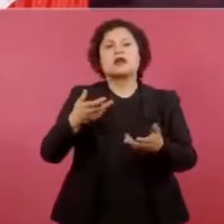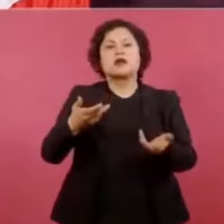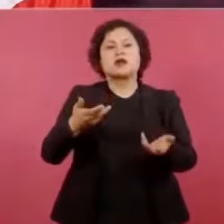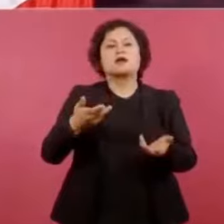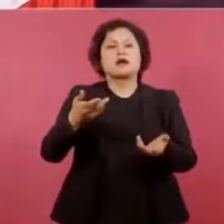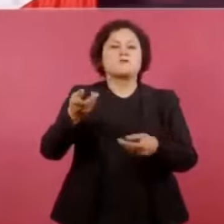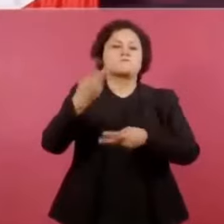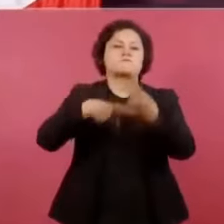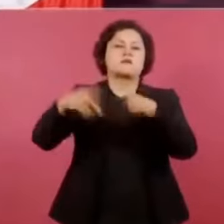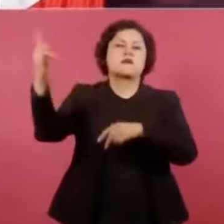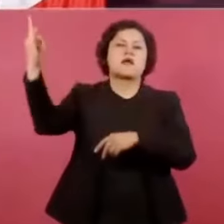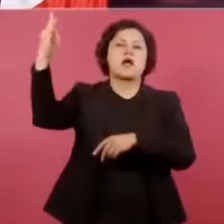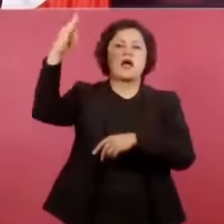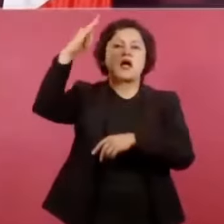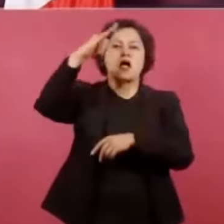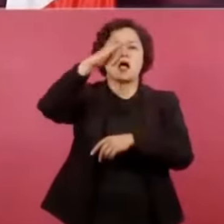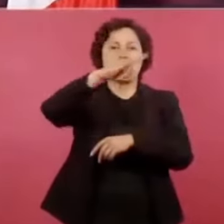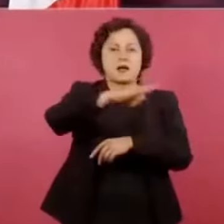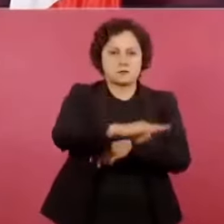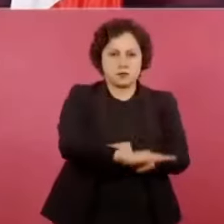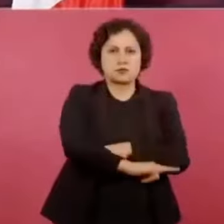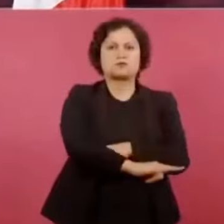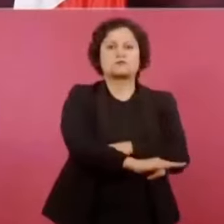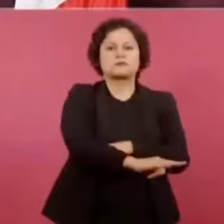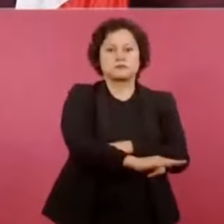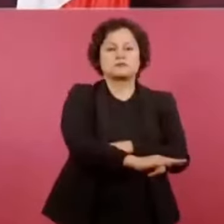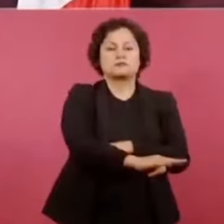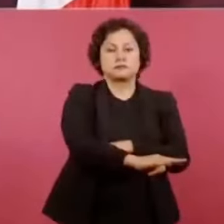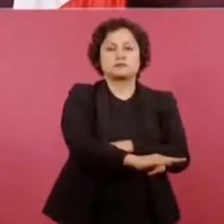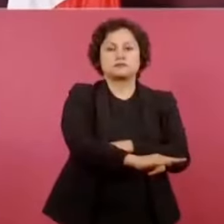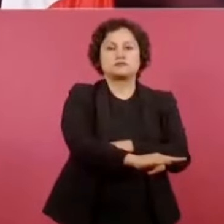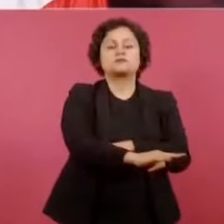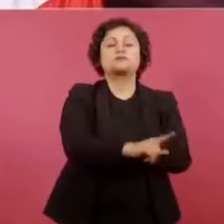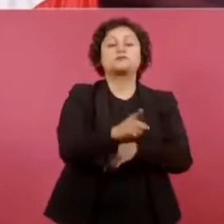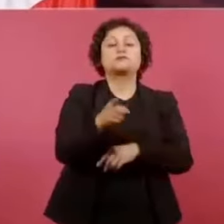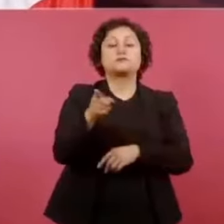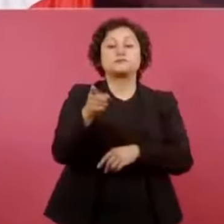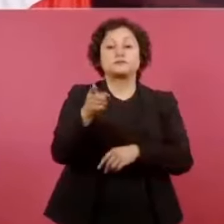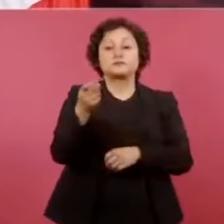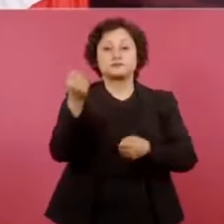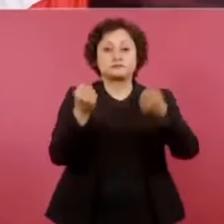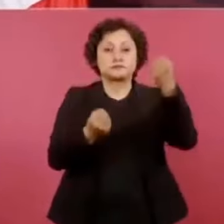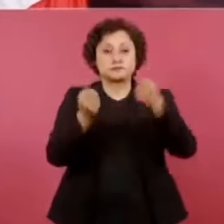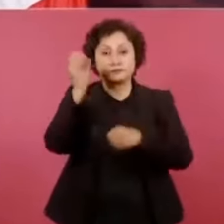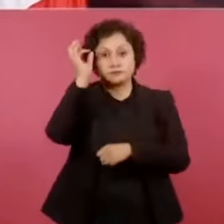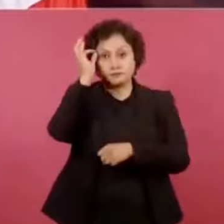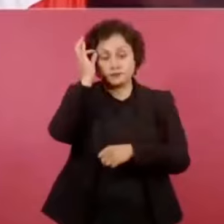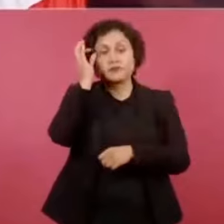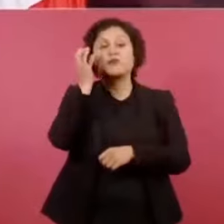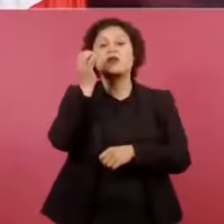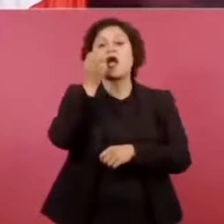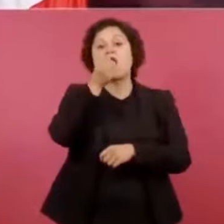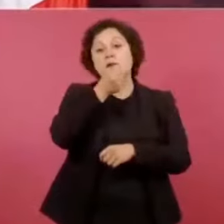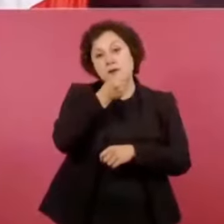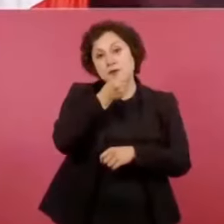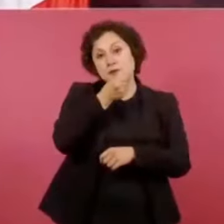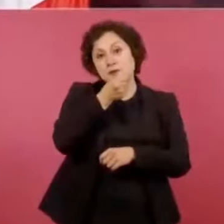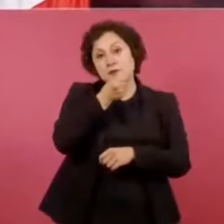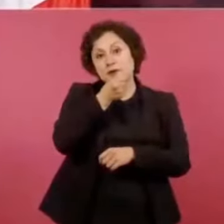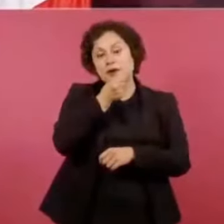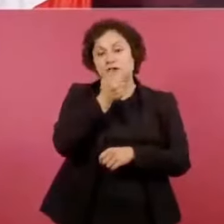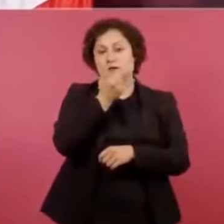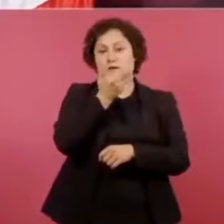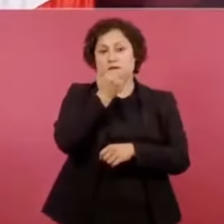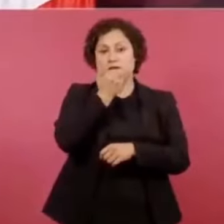y ya dijo por sonido, tuve que volver a subir porque